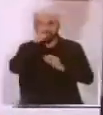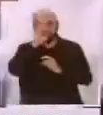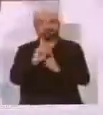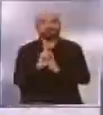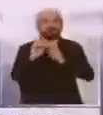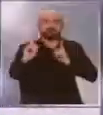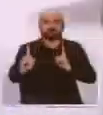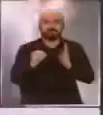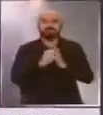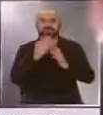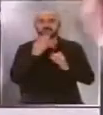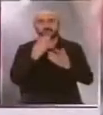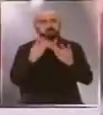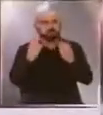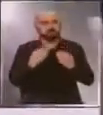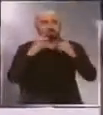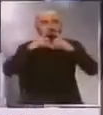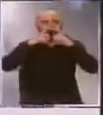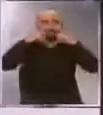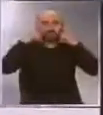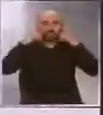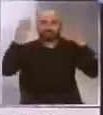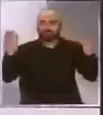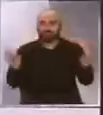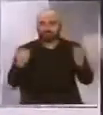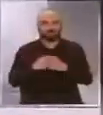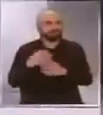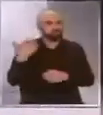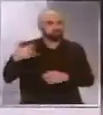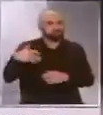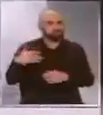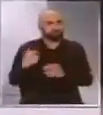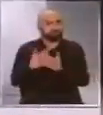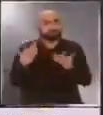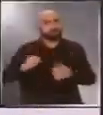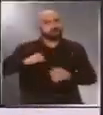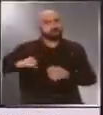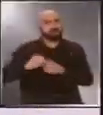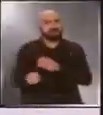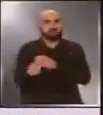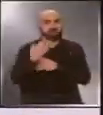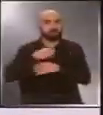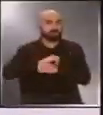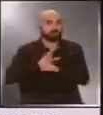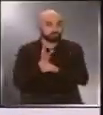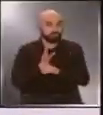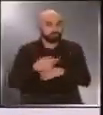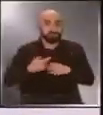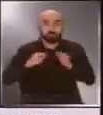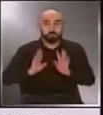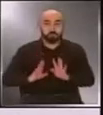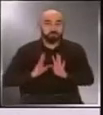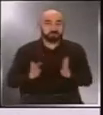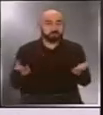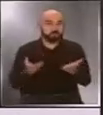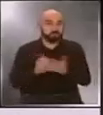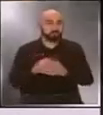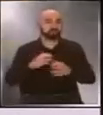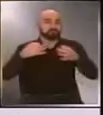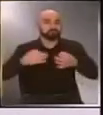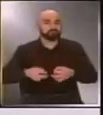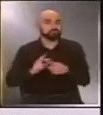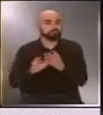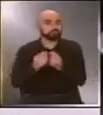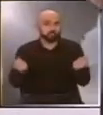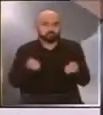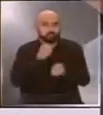reforzar el correcto uso de la mascarilla son las claves para evitar los contagios a la espera de la solución definitiva, la vacuna